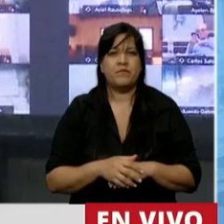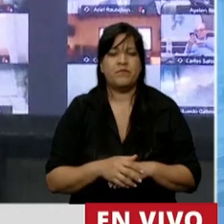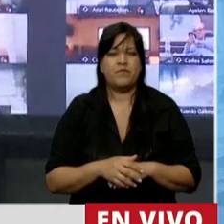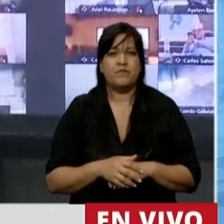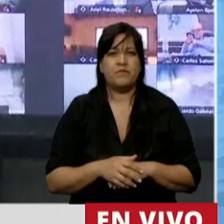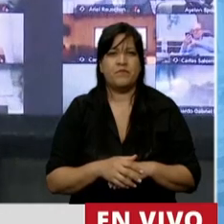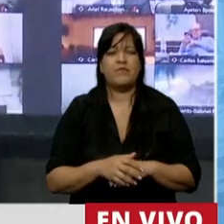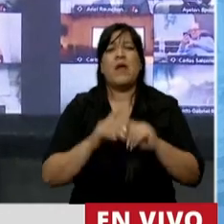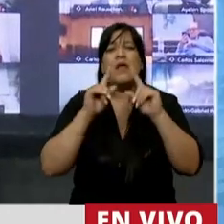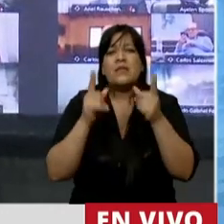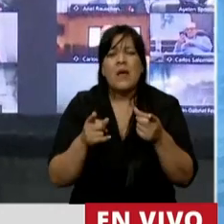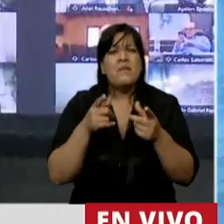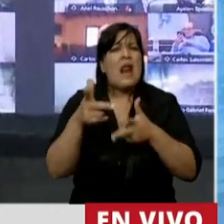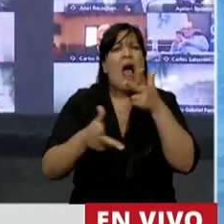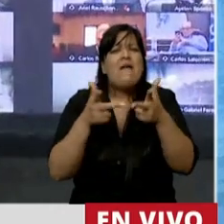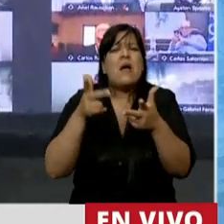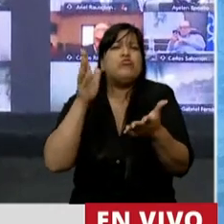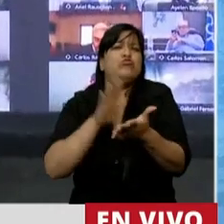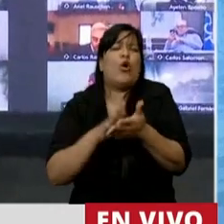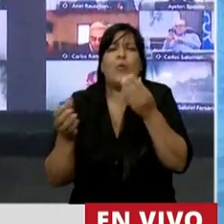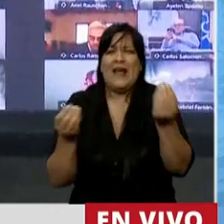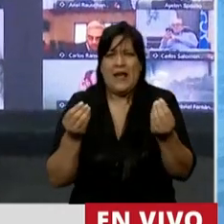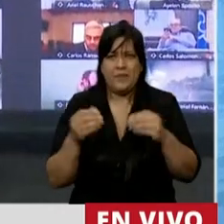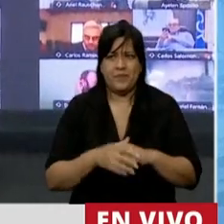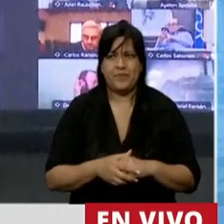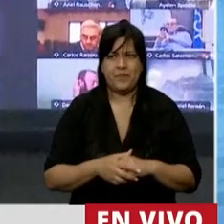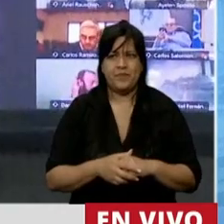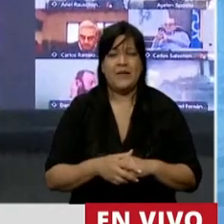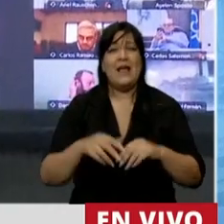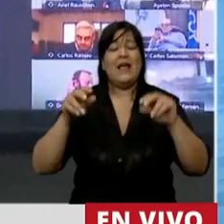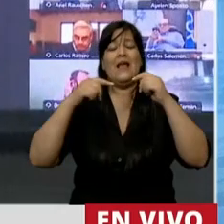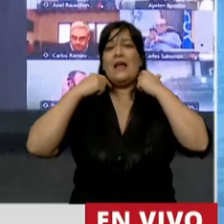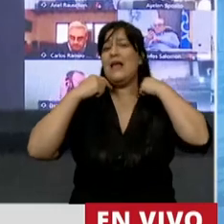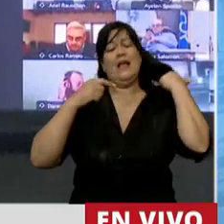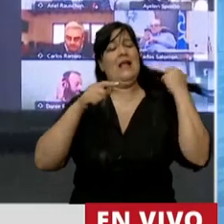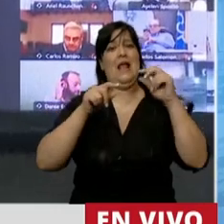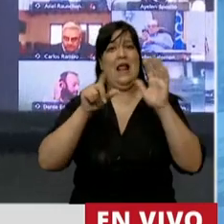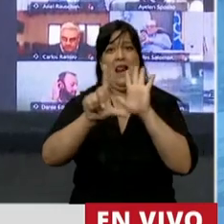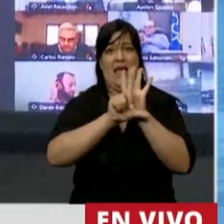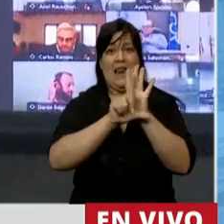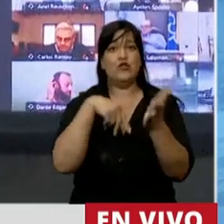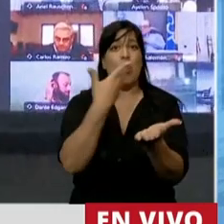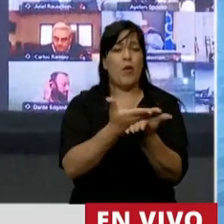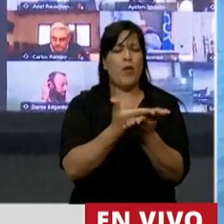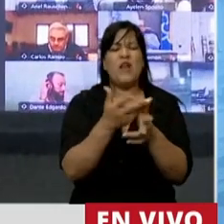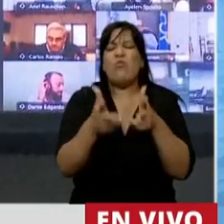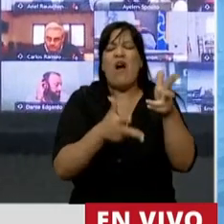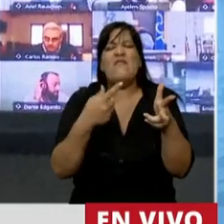¿De qué estamos hablando con esta legislación que se propone, Presidente?